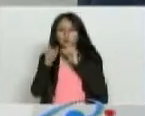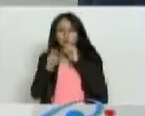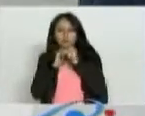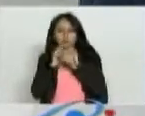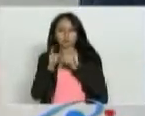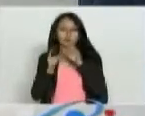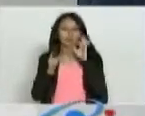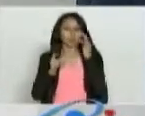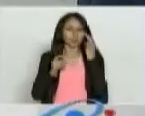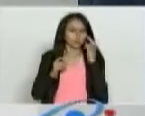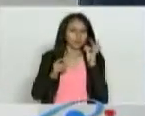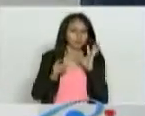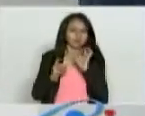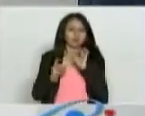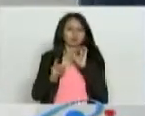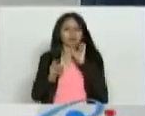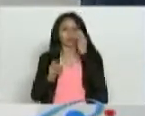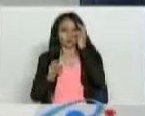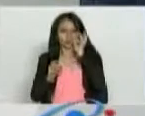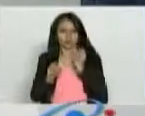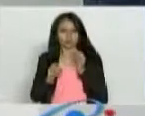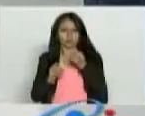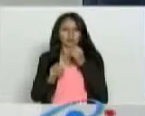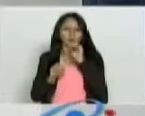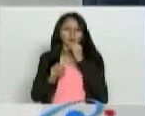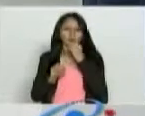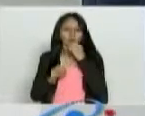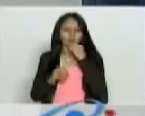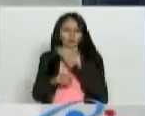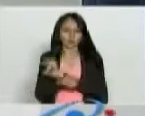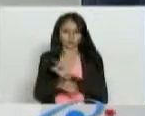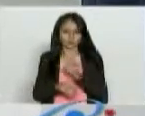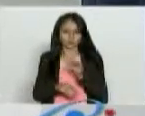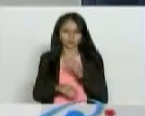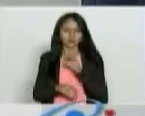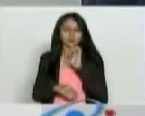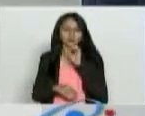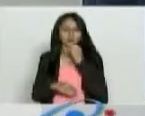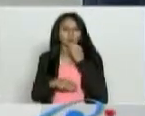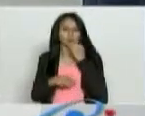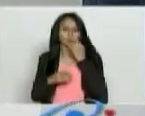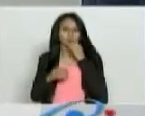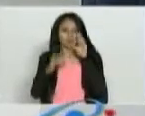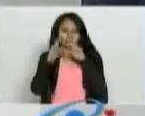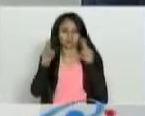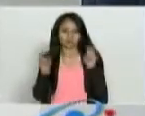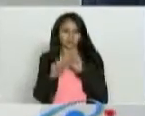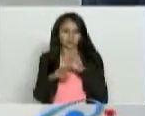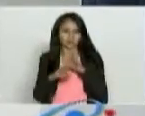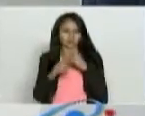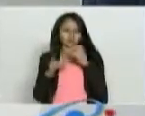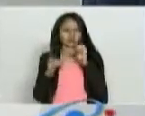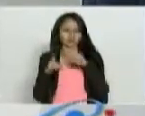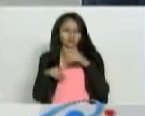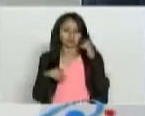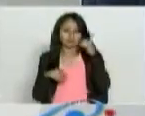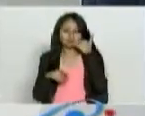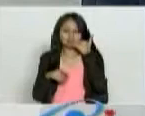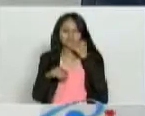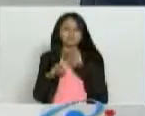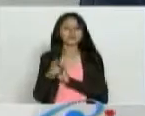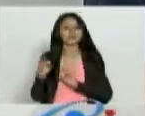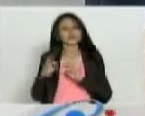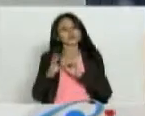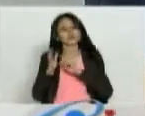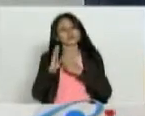Twitter, otras veces como lo hicimos al comienzo del programa por el correo electrónico y las llamadas para nosotros son fundamentales